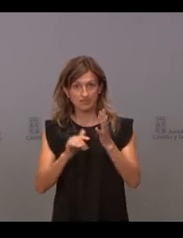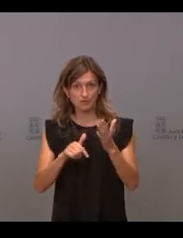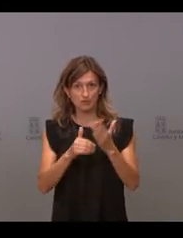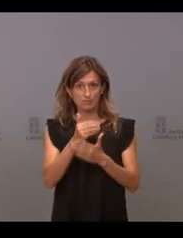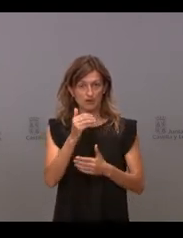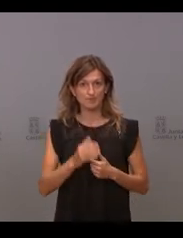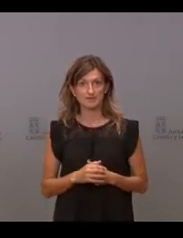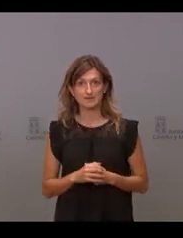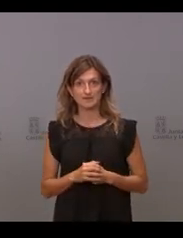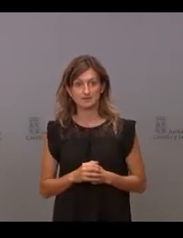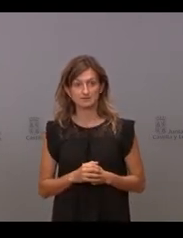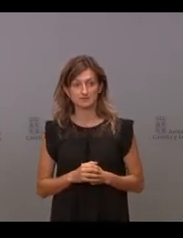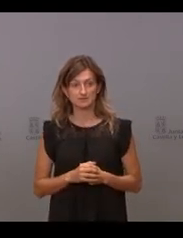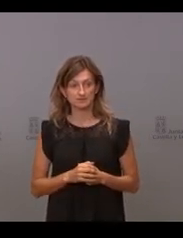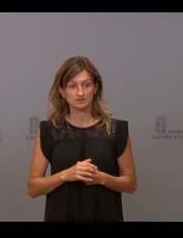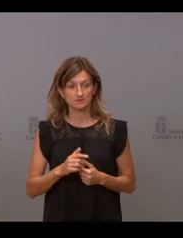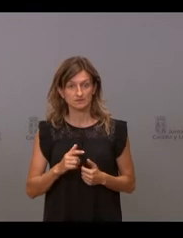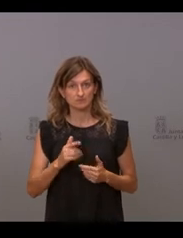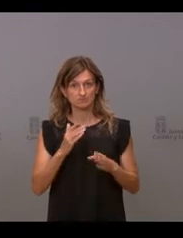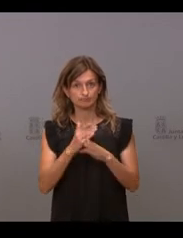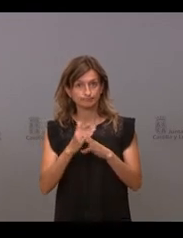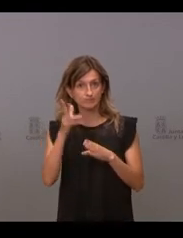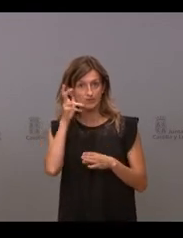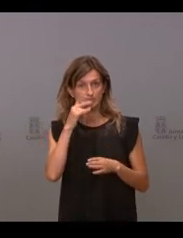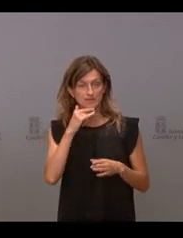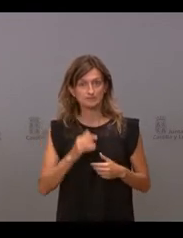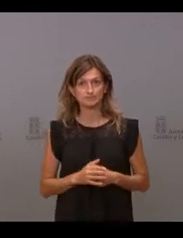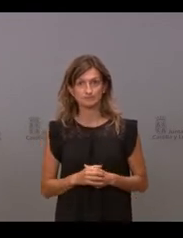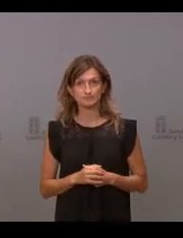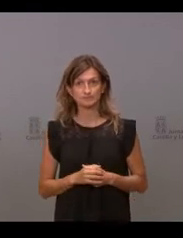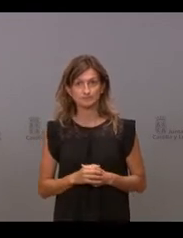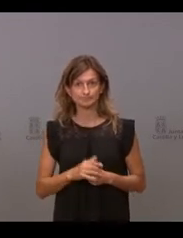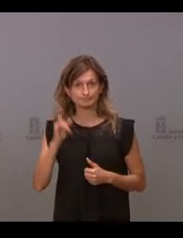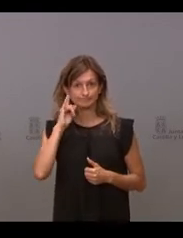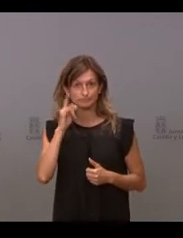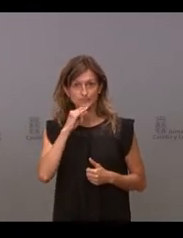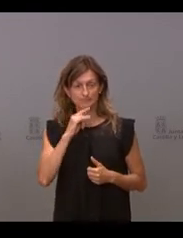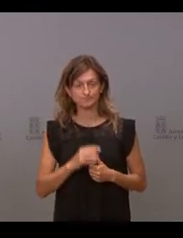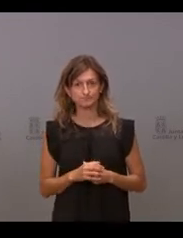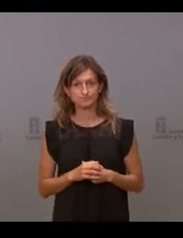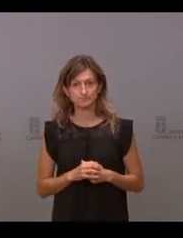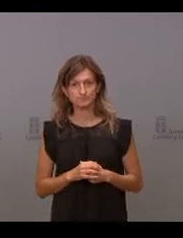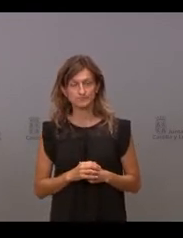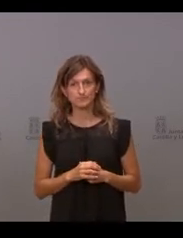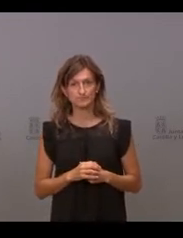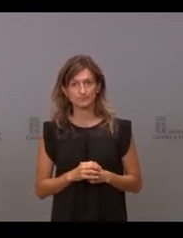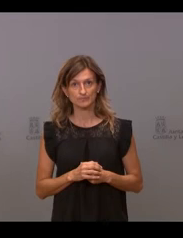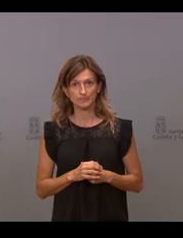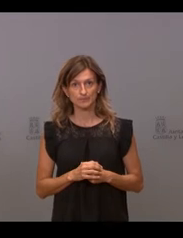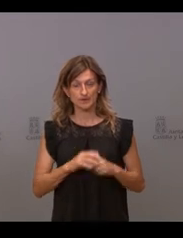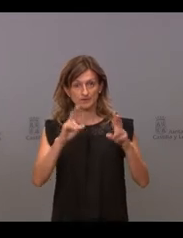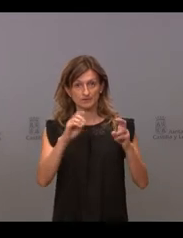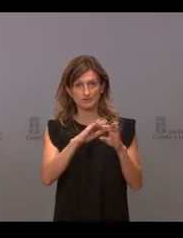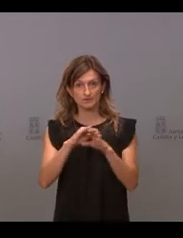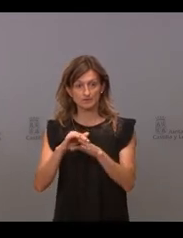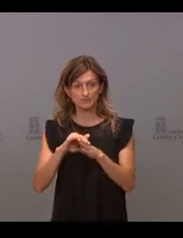la 1 de la tarde. No sé si había algún tipo de problema inconveniente o está justificado en alguno de estos siniestros. Y, por otro lado,